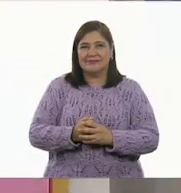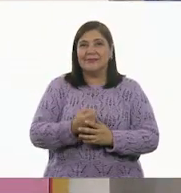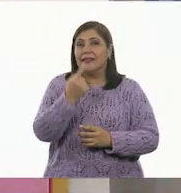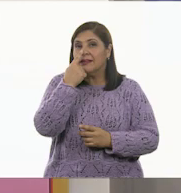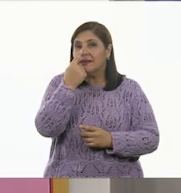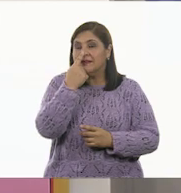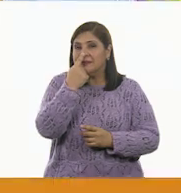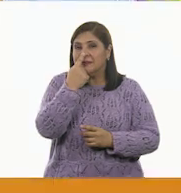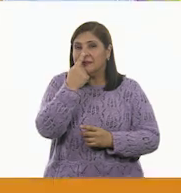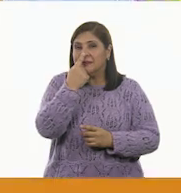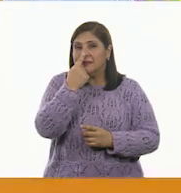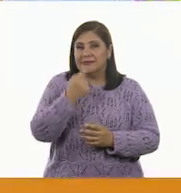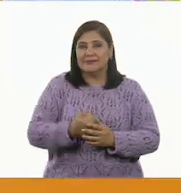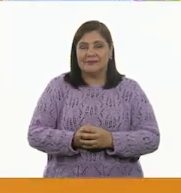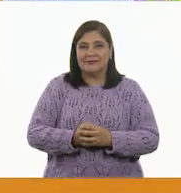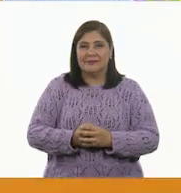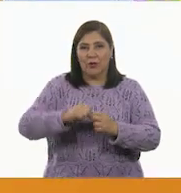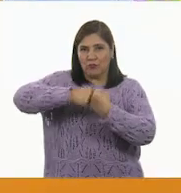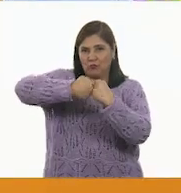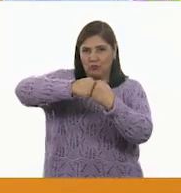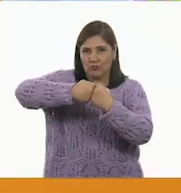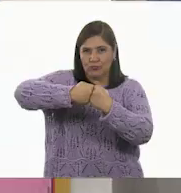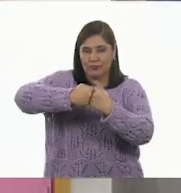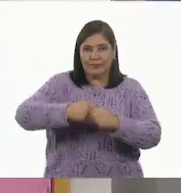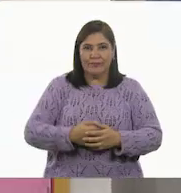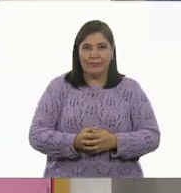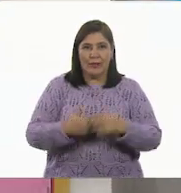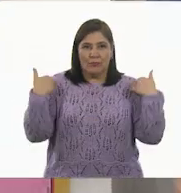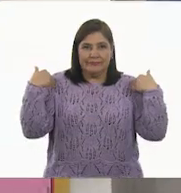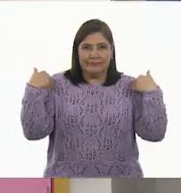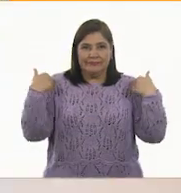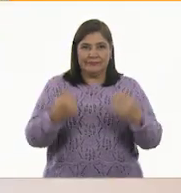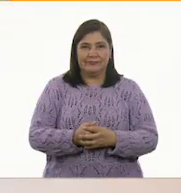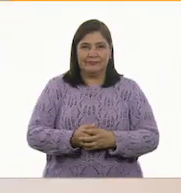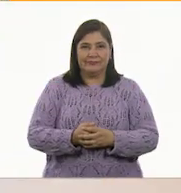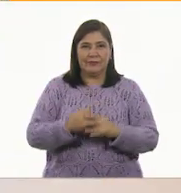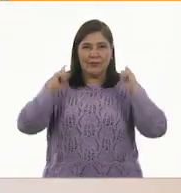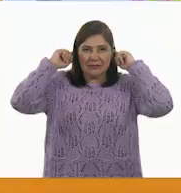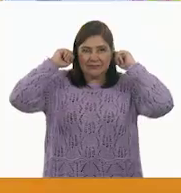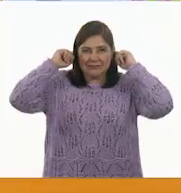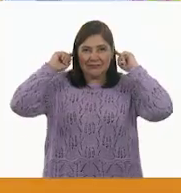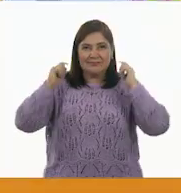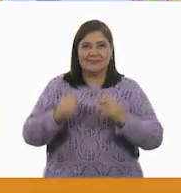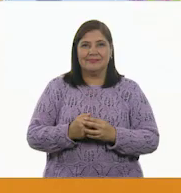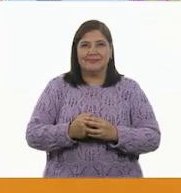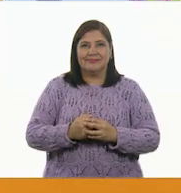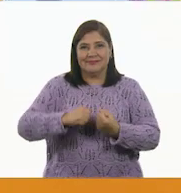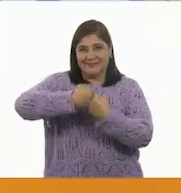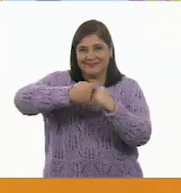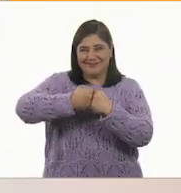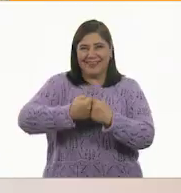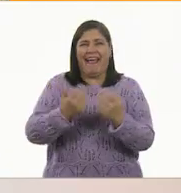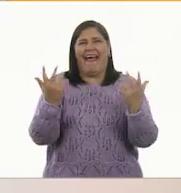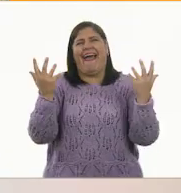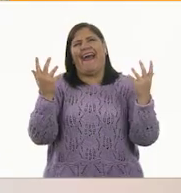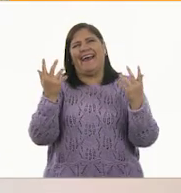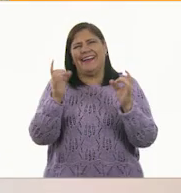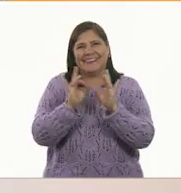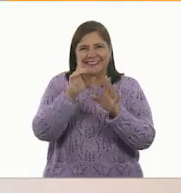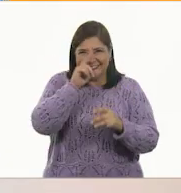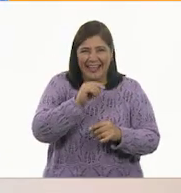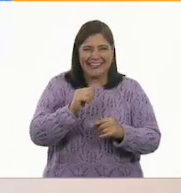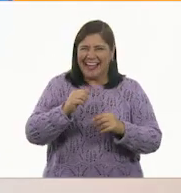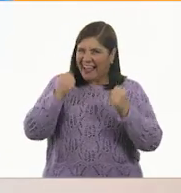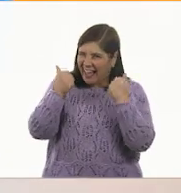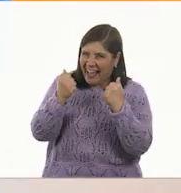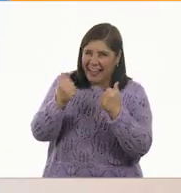Nariz. Rodillas. ¡Hombros! ¡Orejas! Rodillas. ¡Venga!